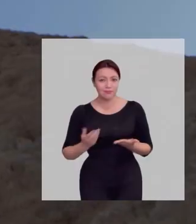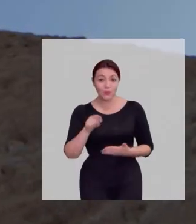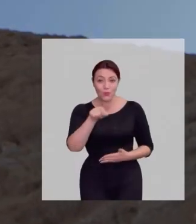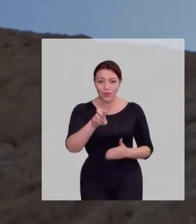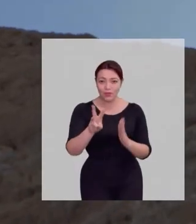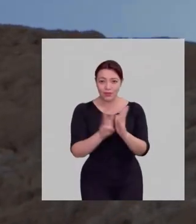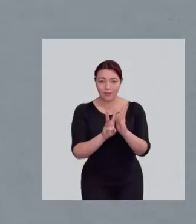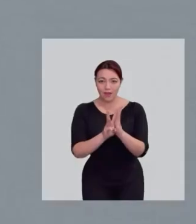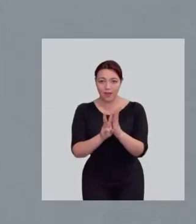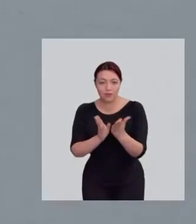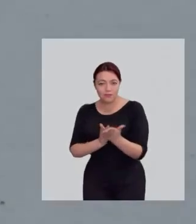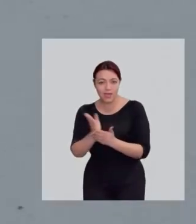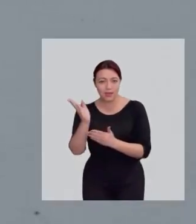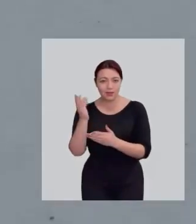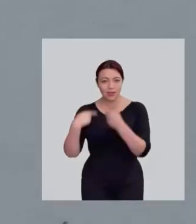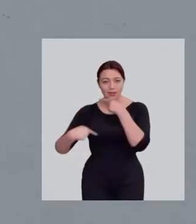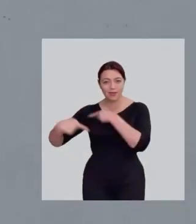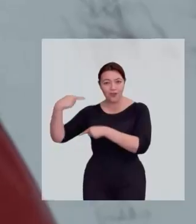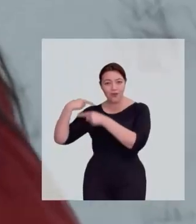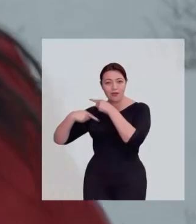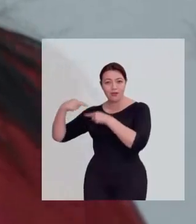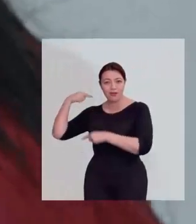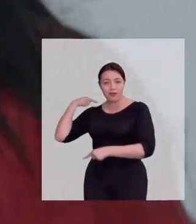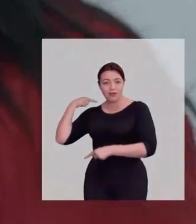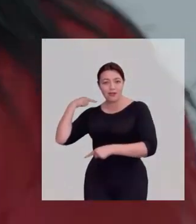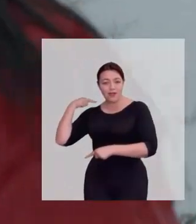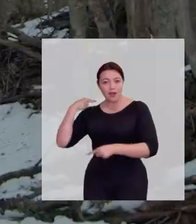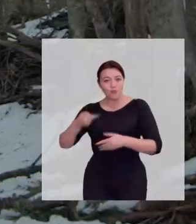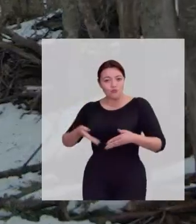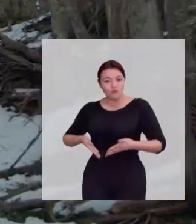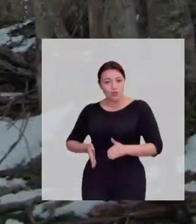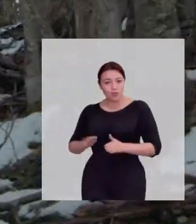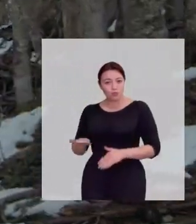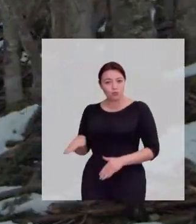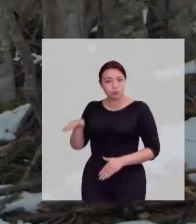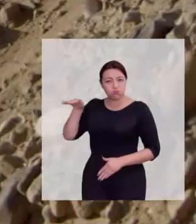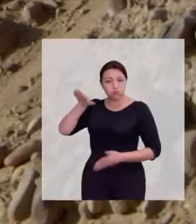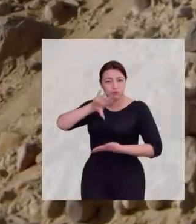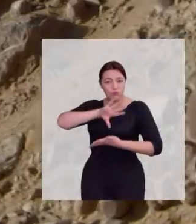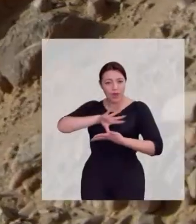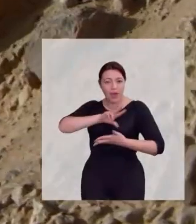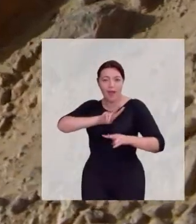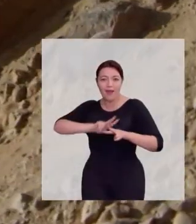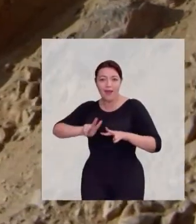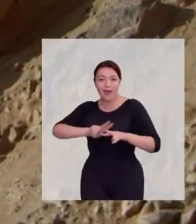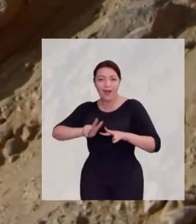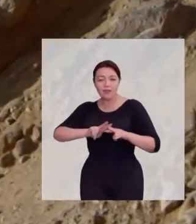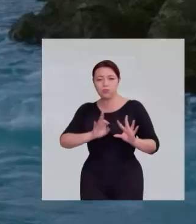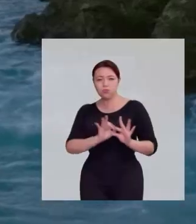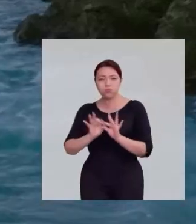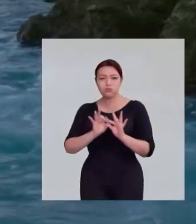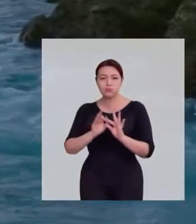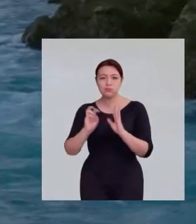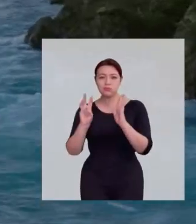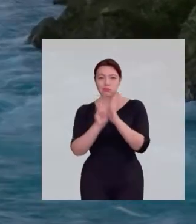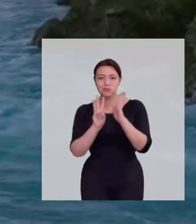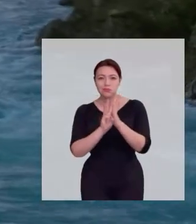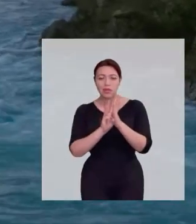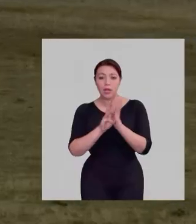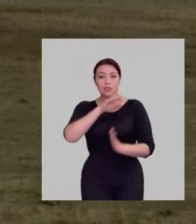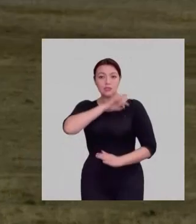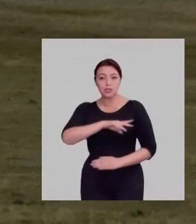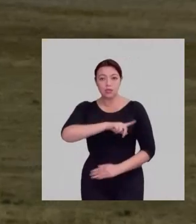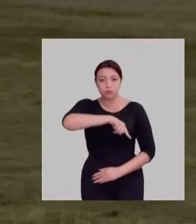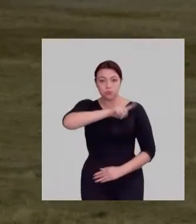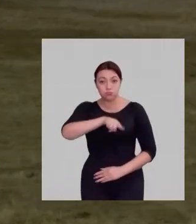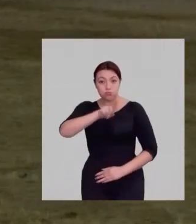¿Tu identidad comienza con tu historia? ¿El hecho de haber nacido y crecido en un país forja tu identidad? Chile en realidad es una